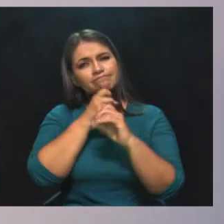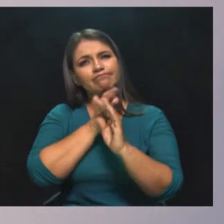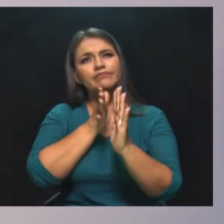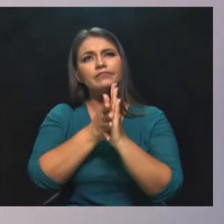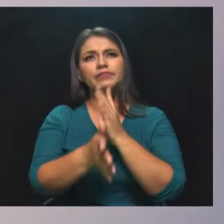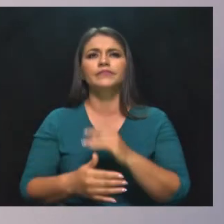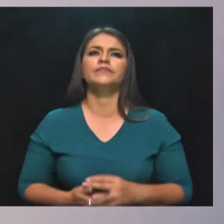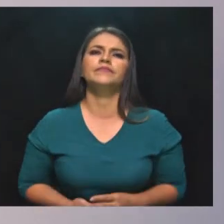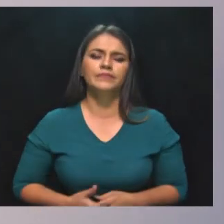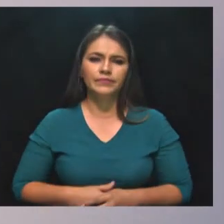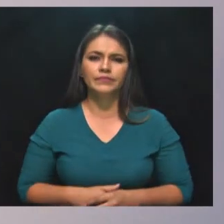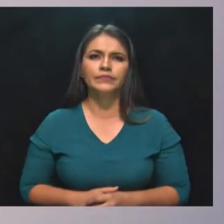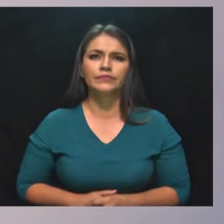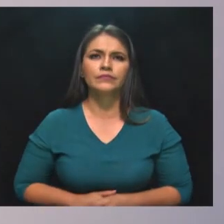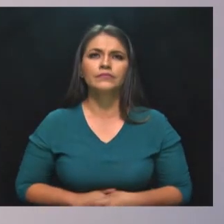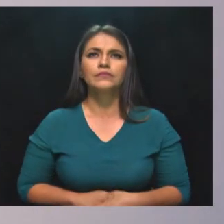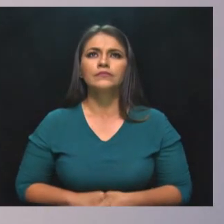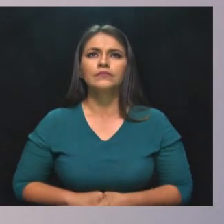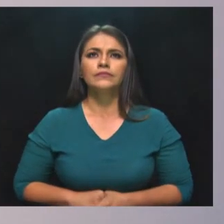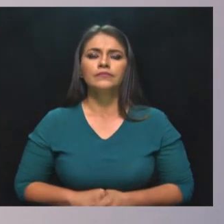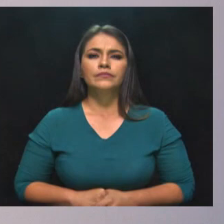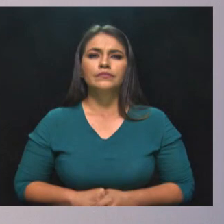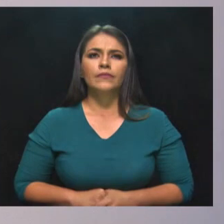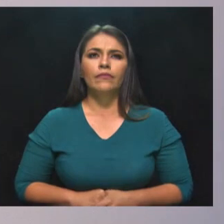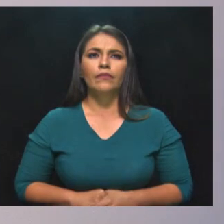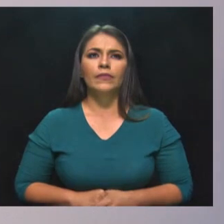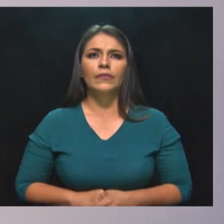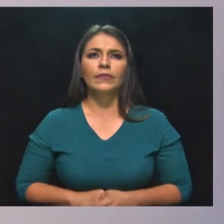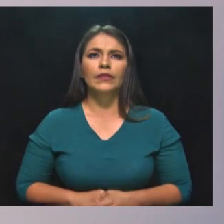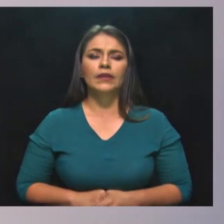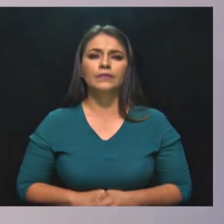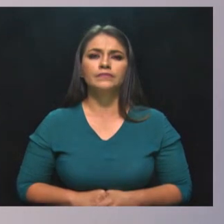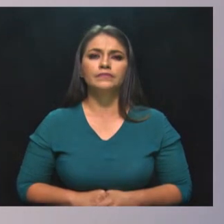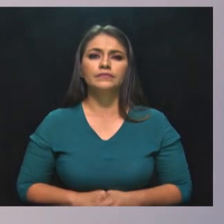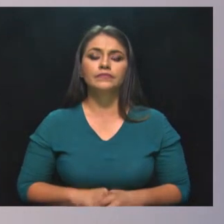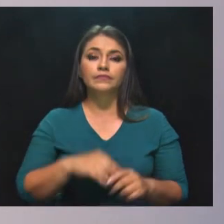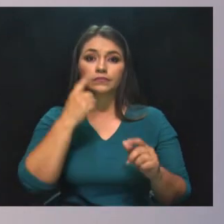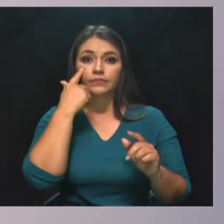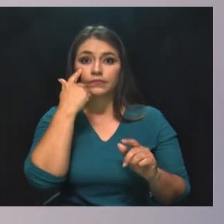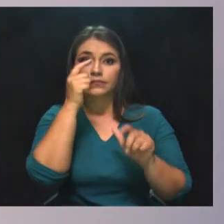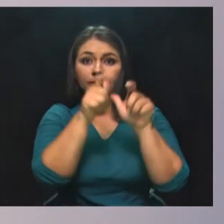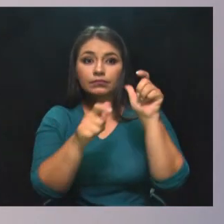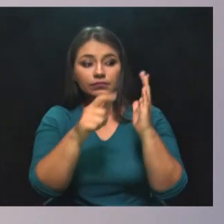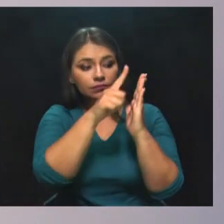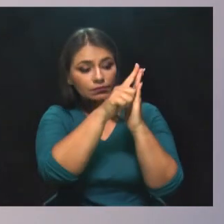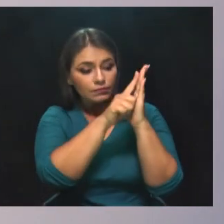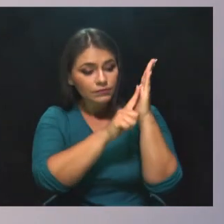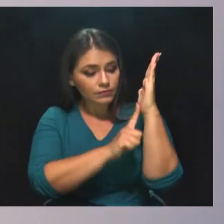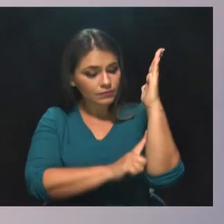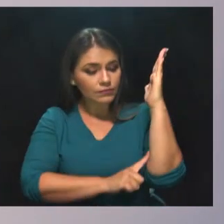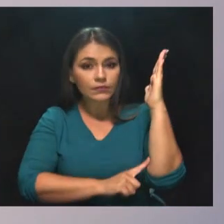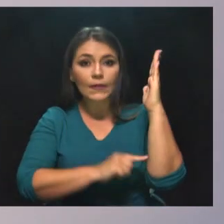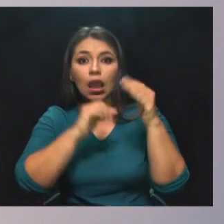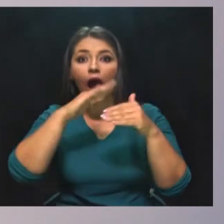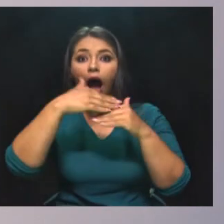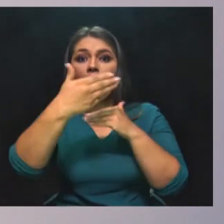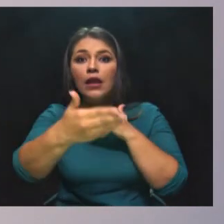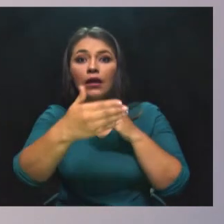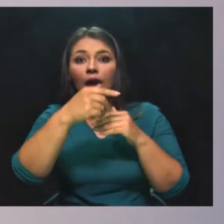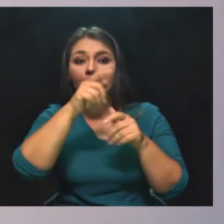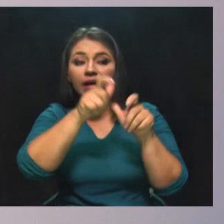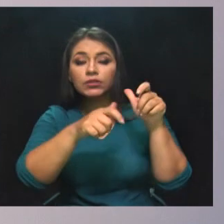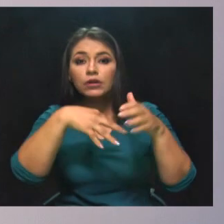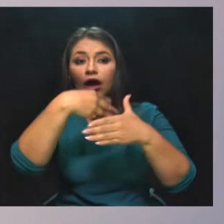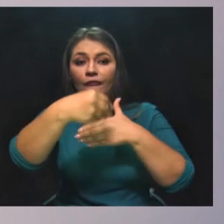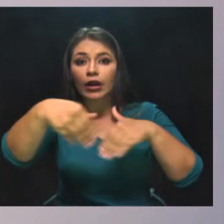ustedes. Quienes hacen parte de las excepciones establecidas en el decreto de aislamiento expedido por el